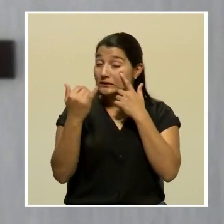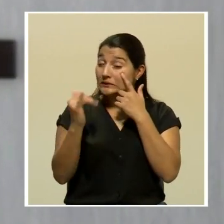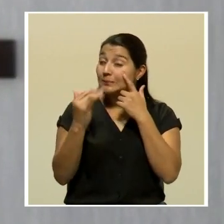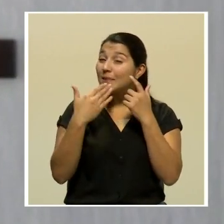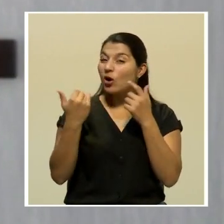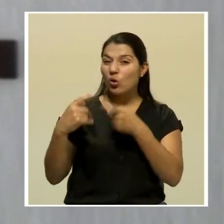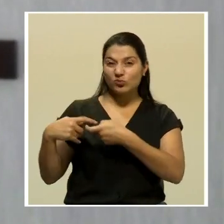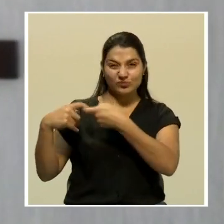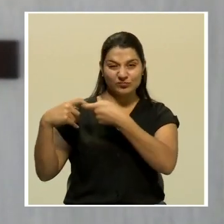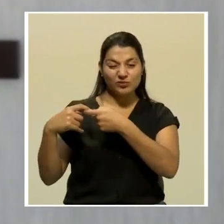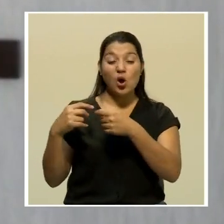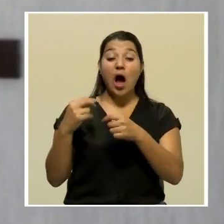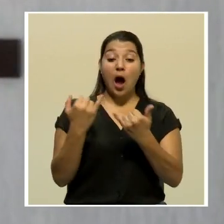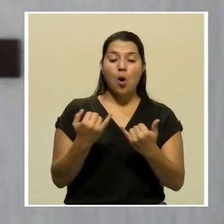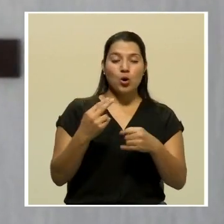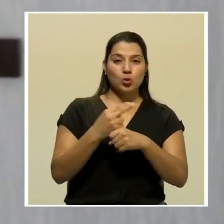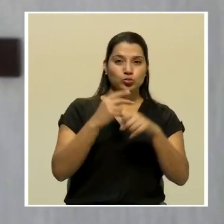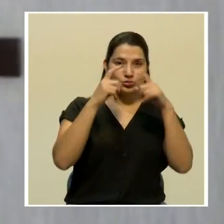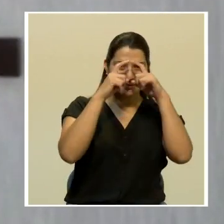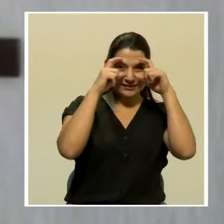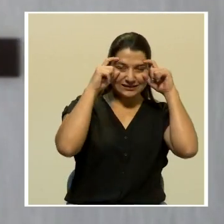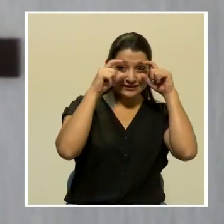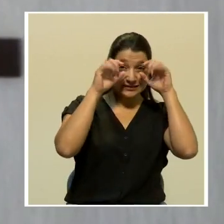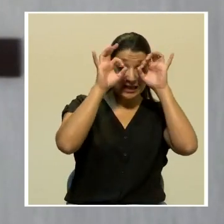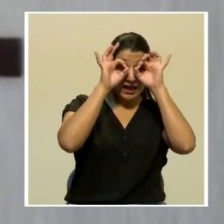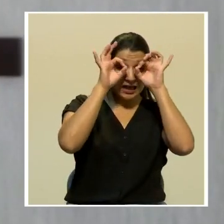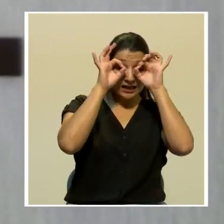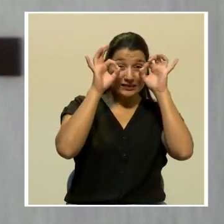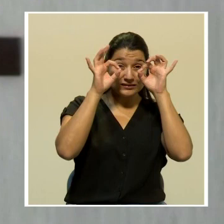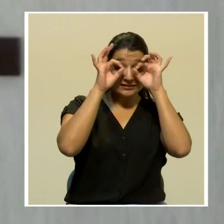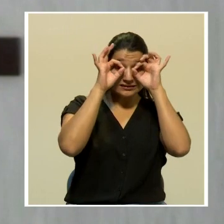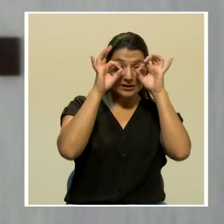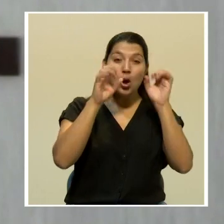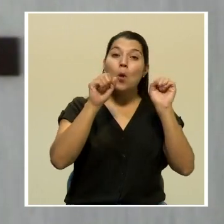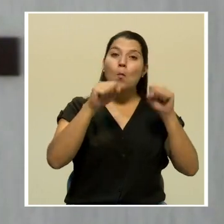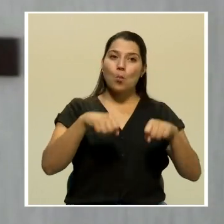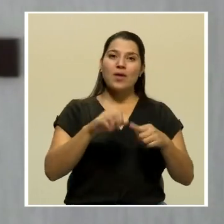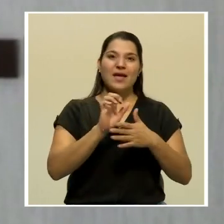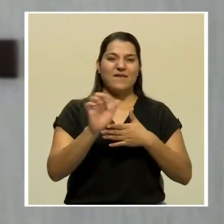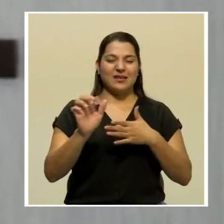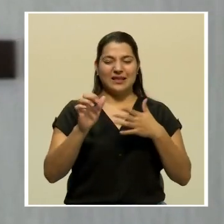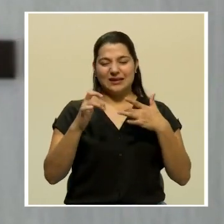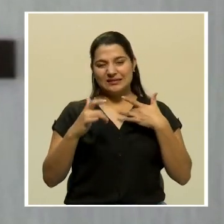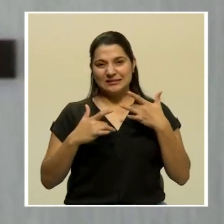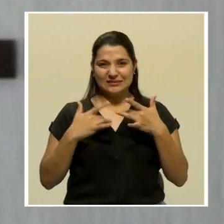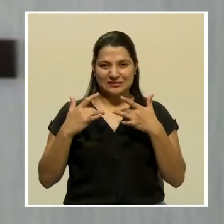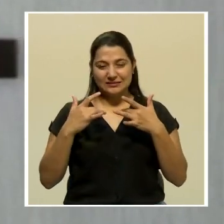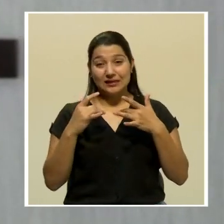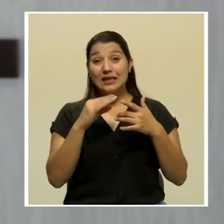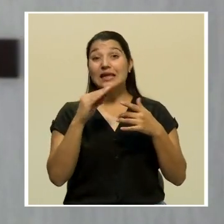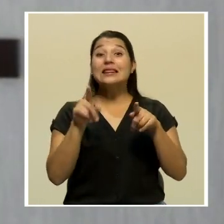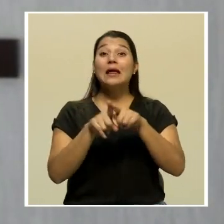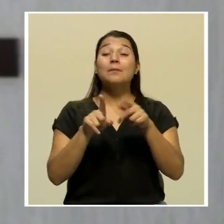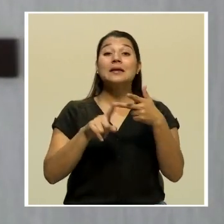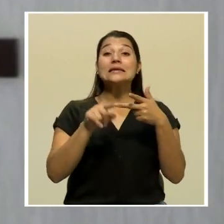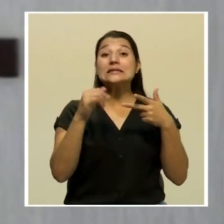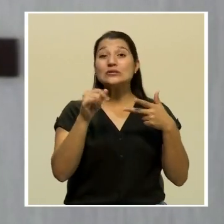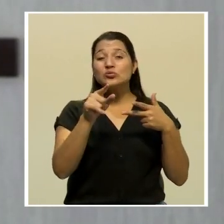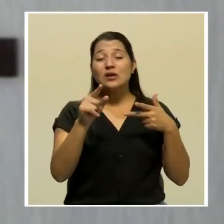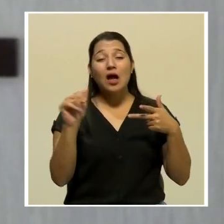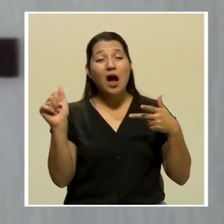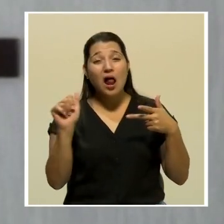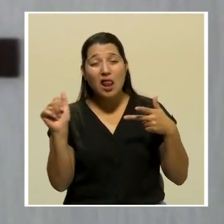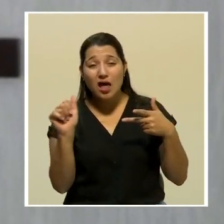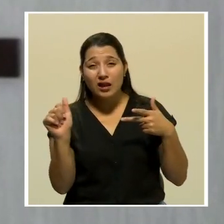antiojos en lugar de los lentes este fin de semana, pueden evitarse mucho de los síntomas. Y las personas que padecen de alergias, habitualmente